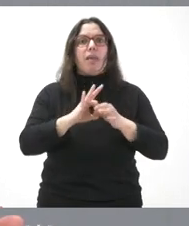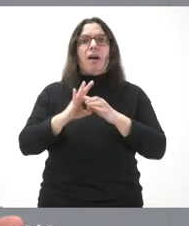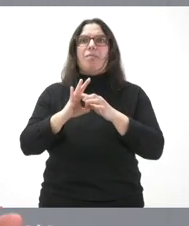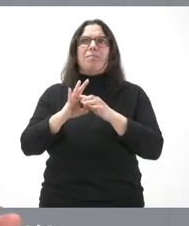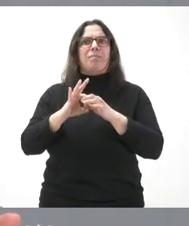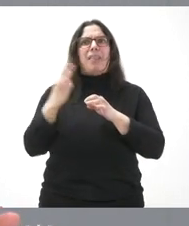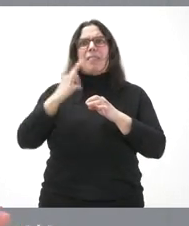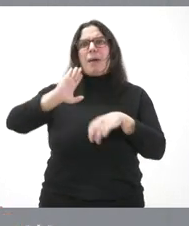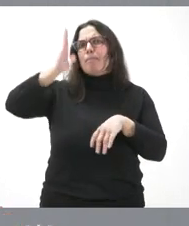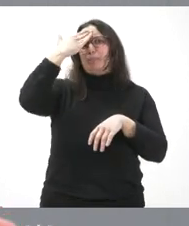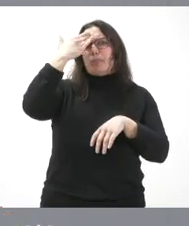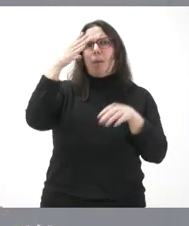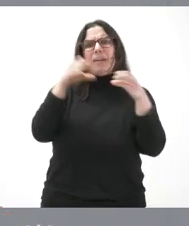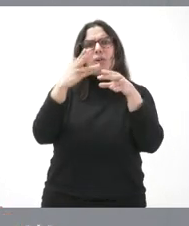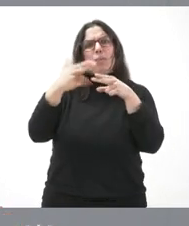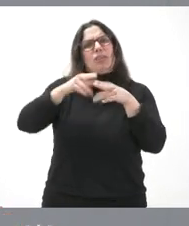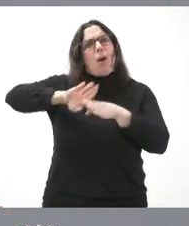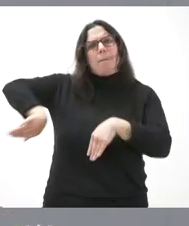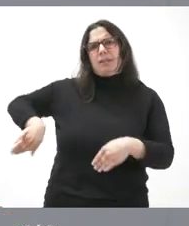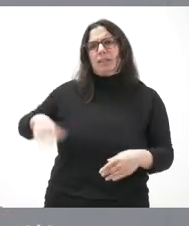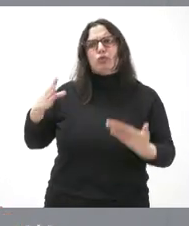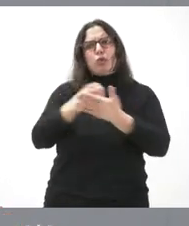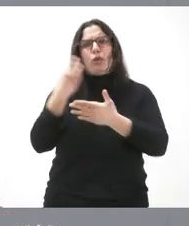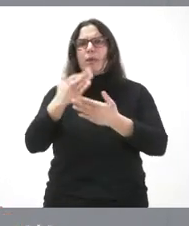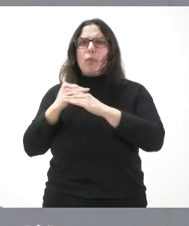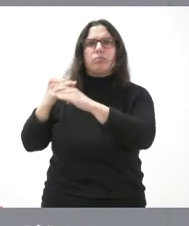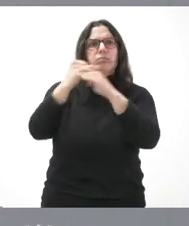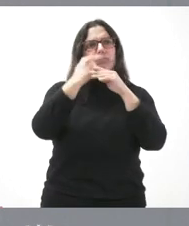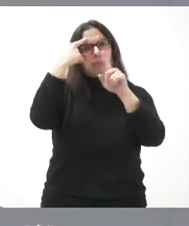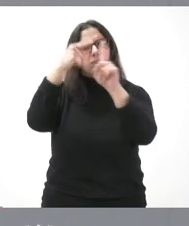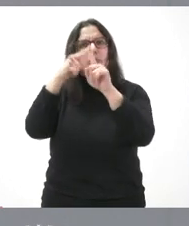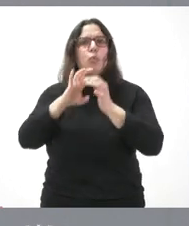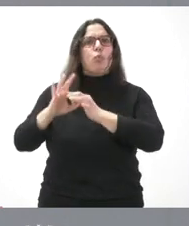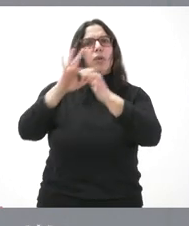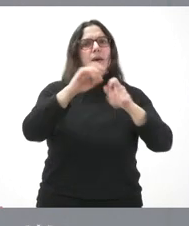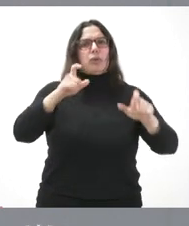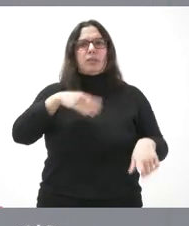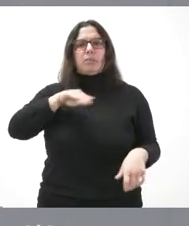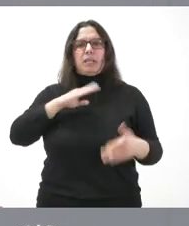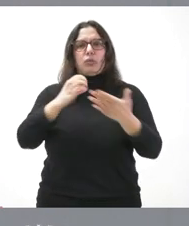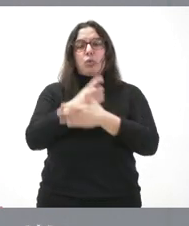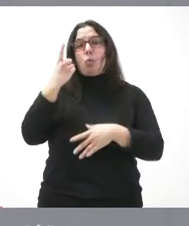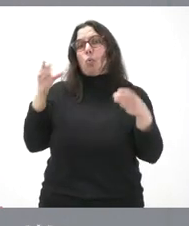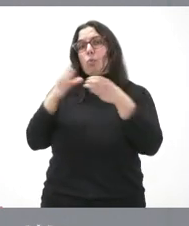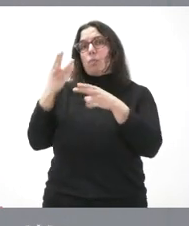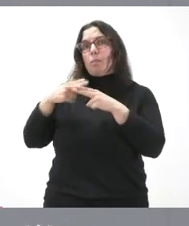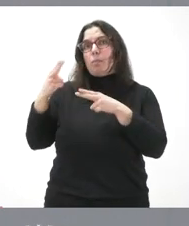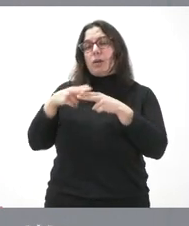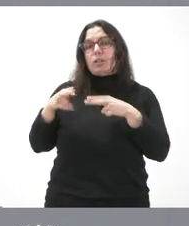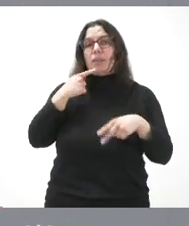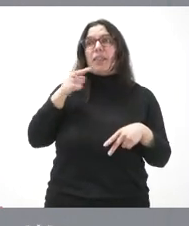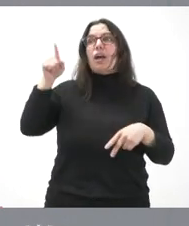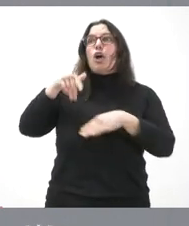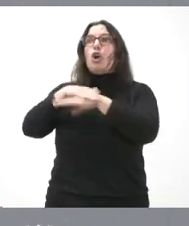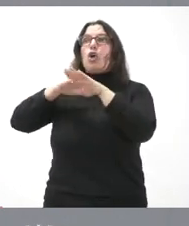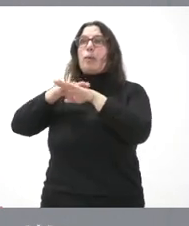partidos políticos. Y todos debiéramos trabajar por la igualdad y por la unidad entre todos los españoles. A mí que haya un partido político que, porque llegue el Gobierno de España